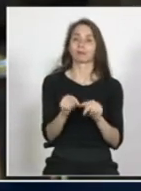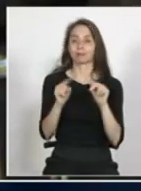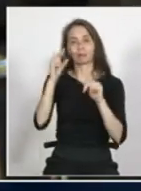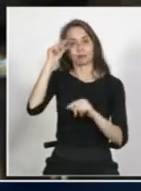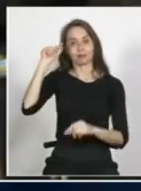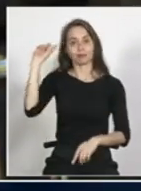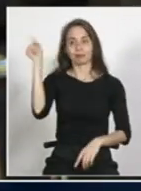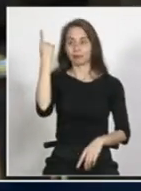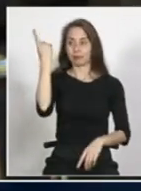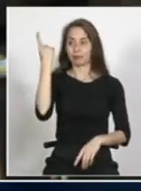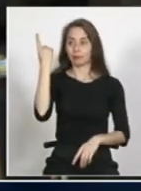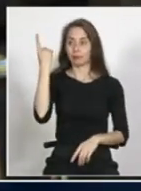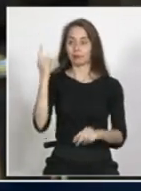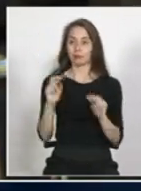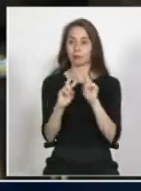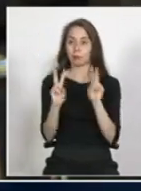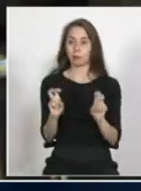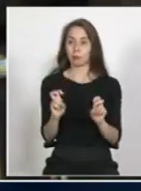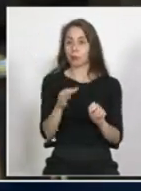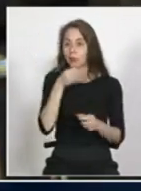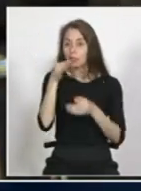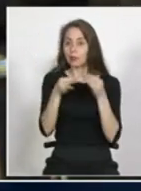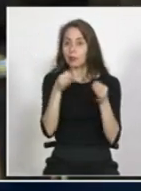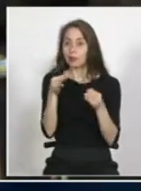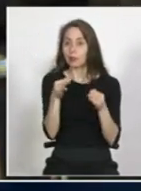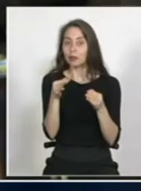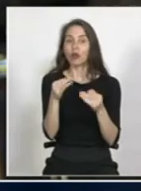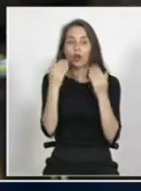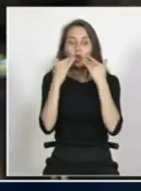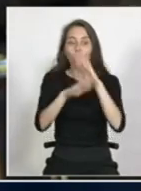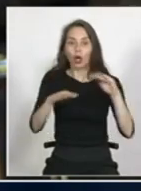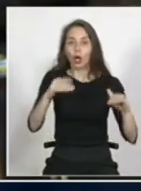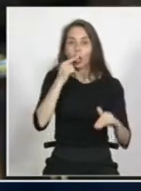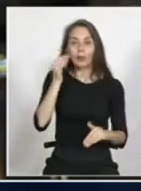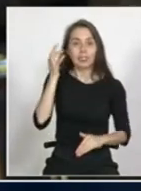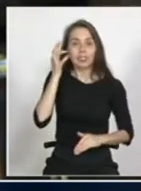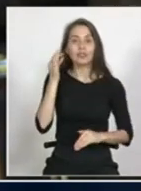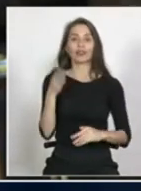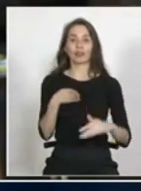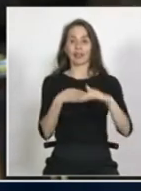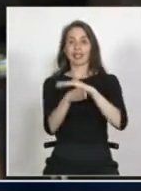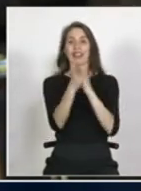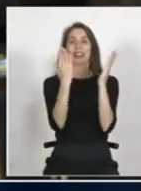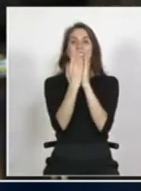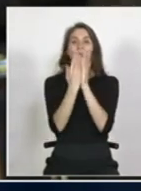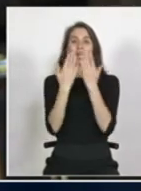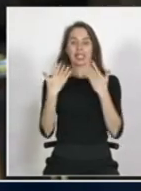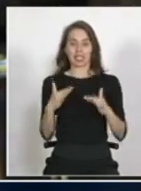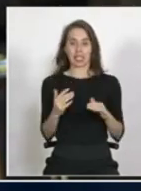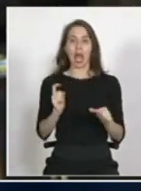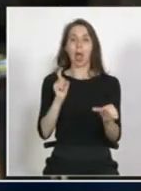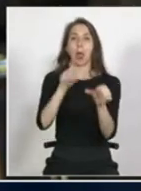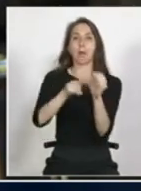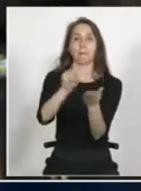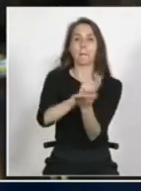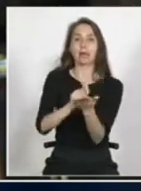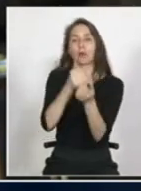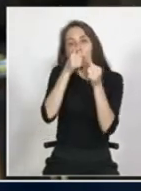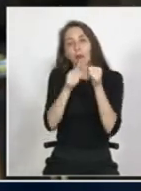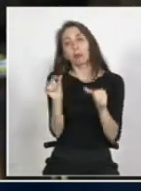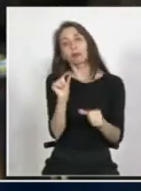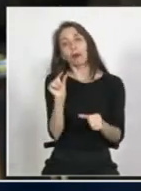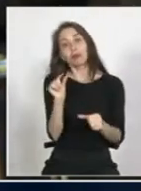ahora respecto a lo que se señalaba acá una vez que ya las niñas y los niños llegan al colegio logran acceder matrícula provisoria como sea